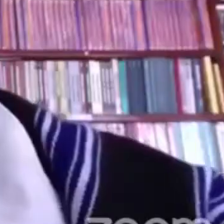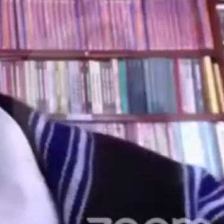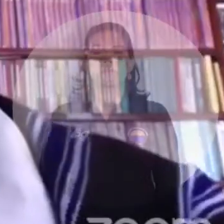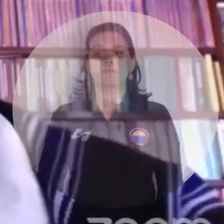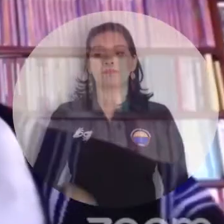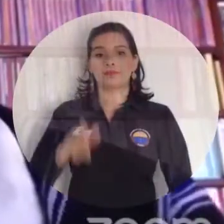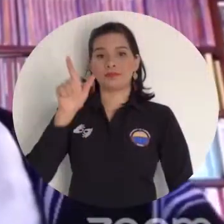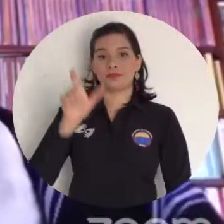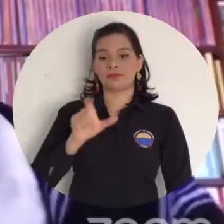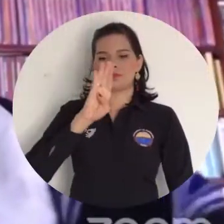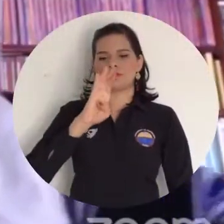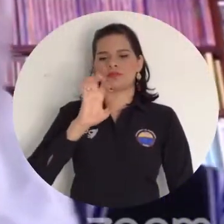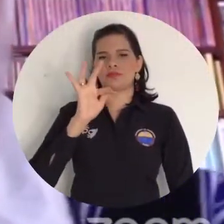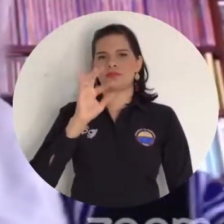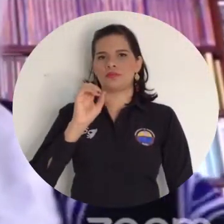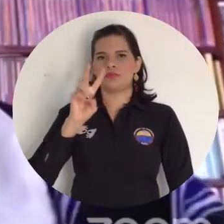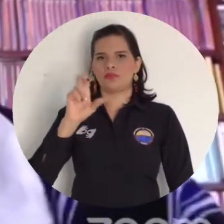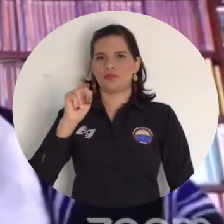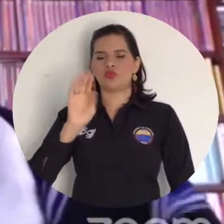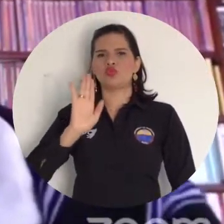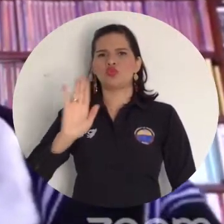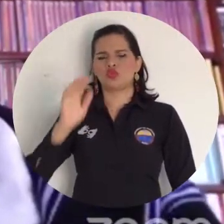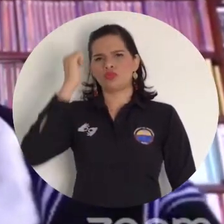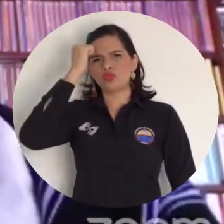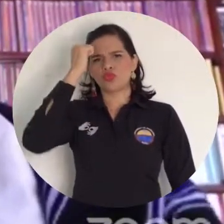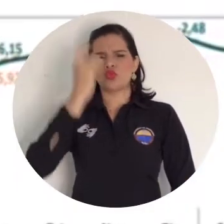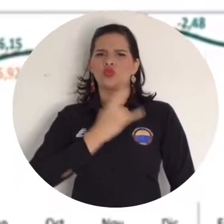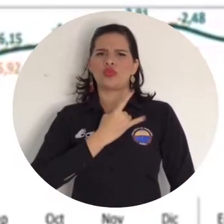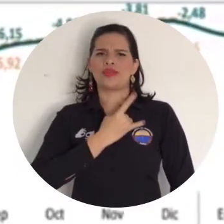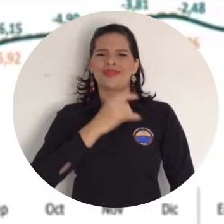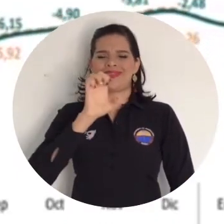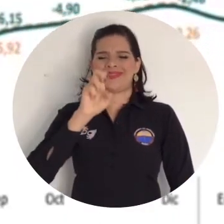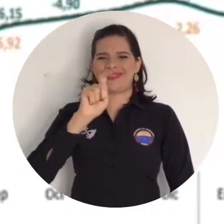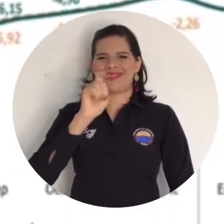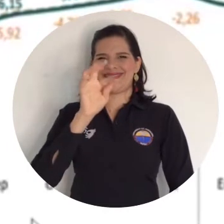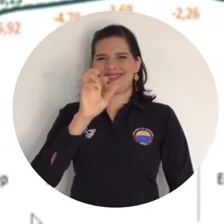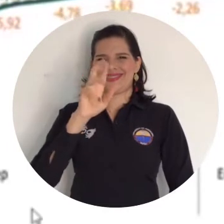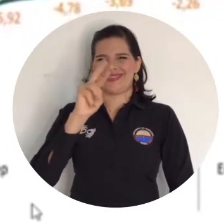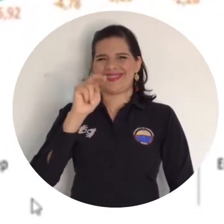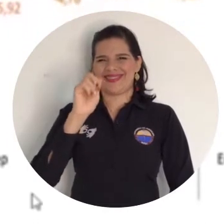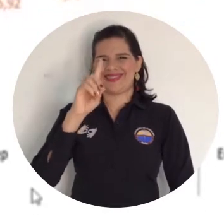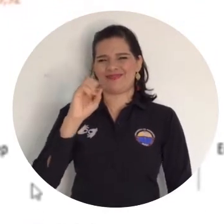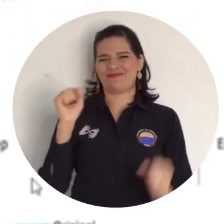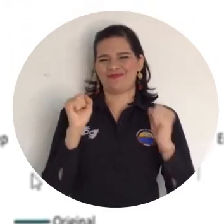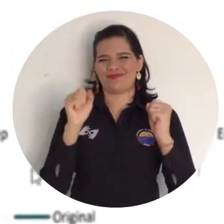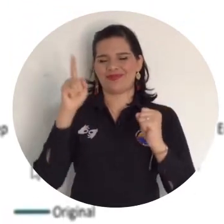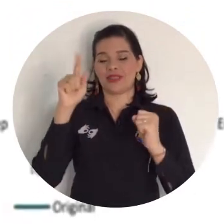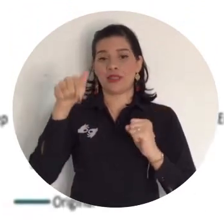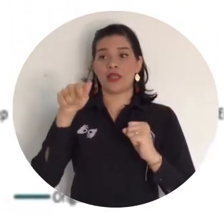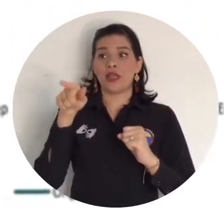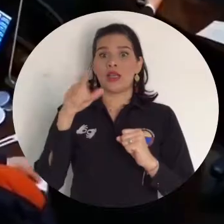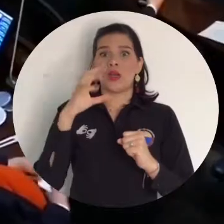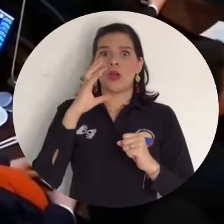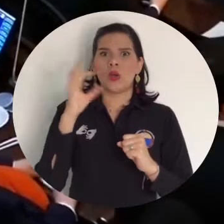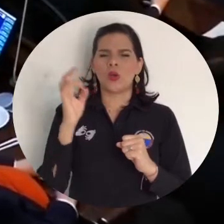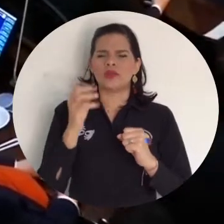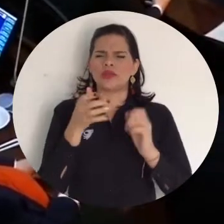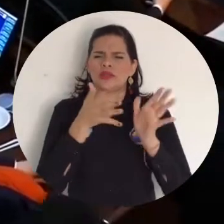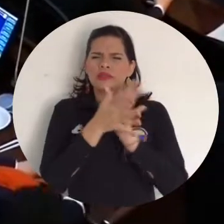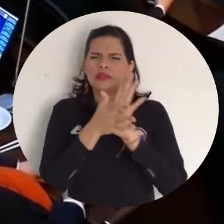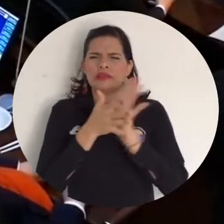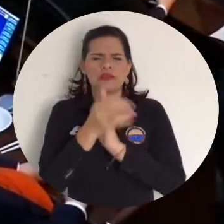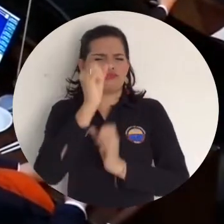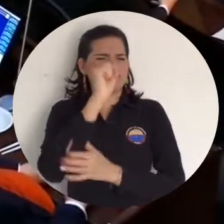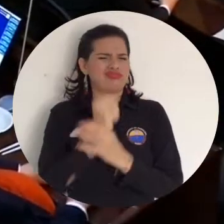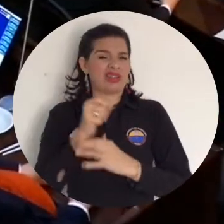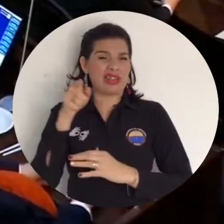El doctor Beethoven Herrera Valencia, docente de la Universidad Externado de Colombia e invitado al foro, habló del fracaso del proyecto de reforma